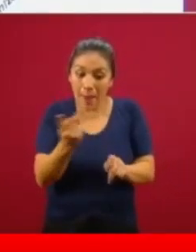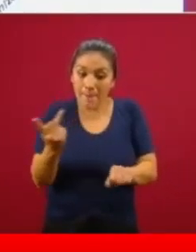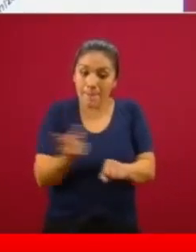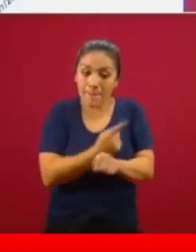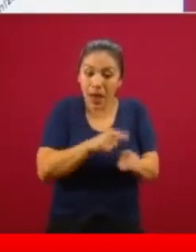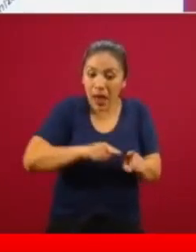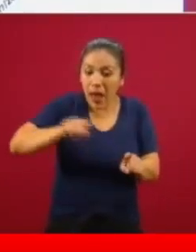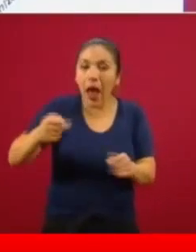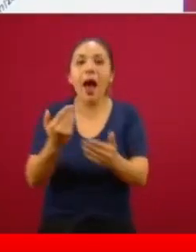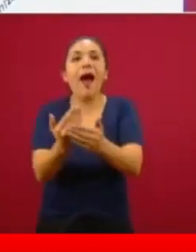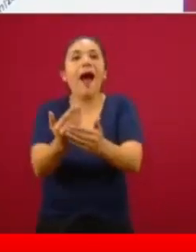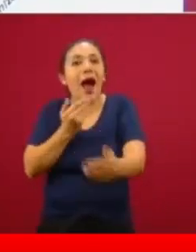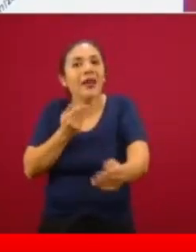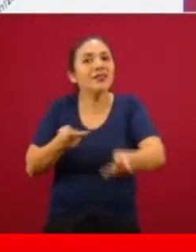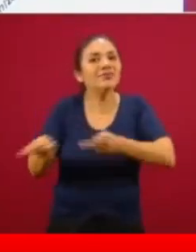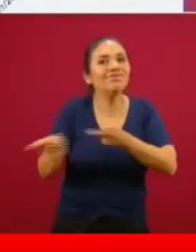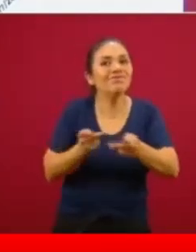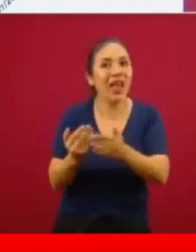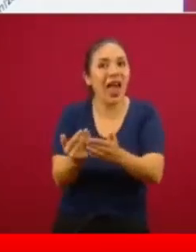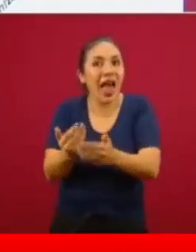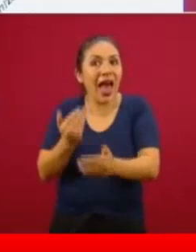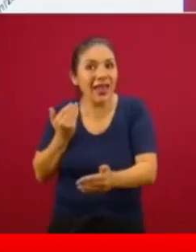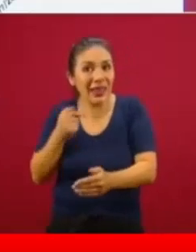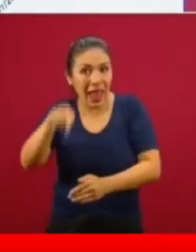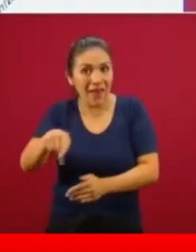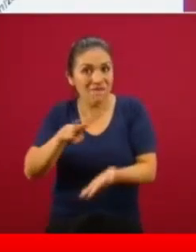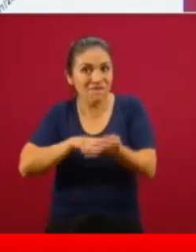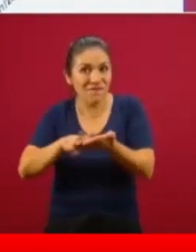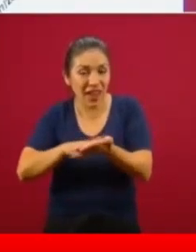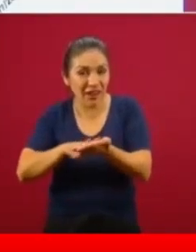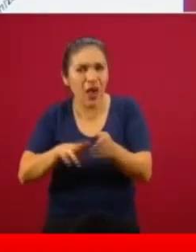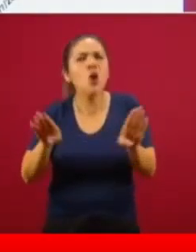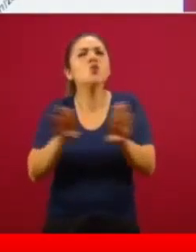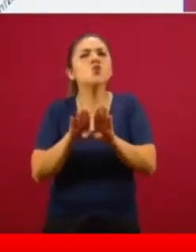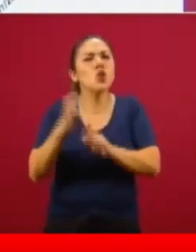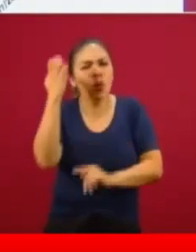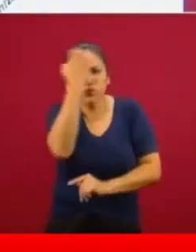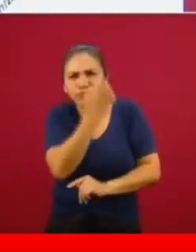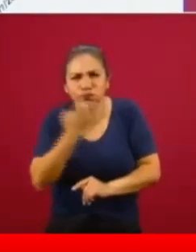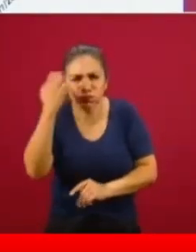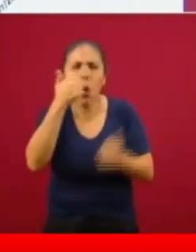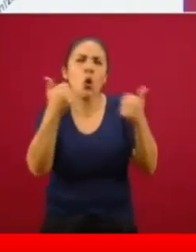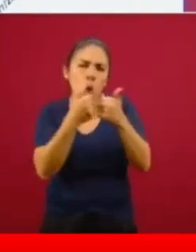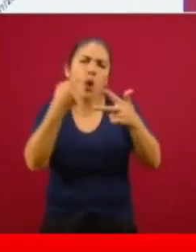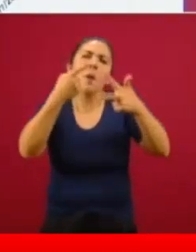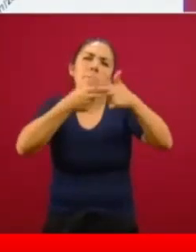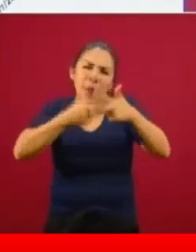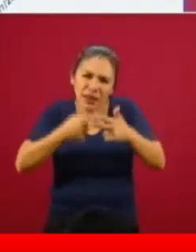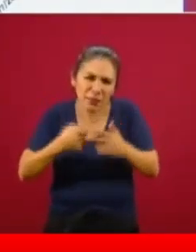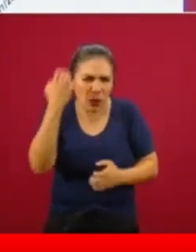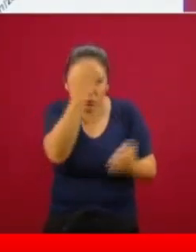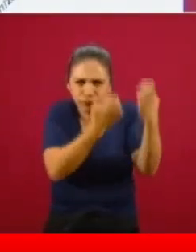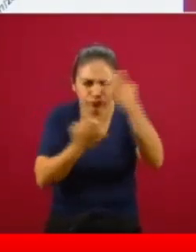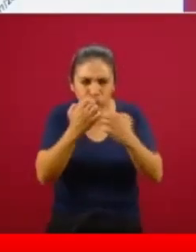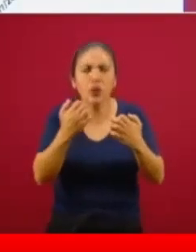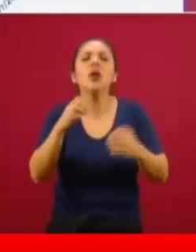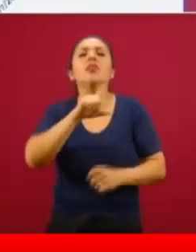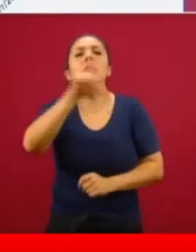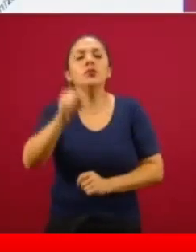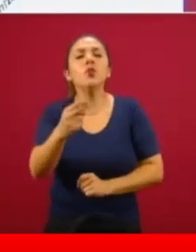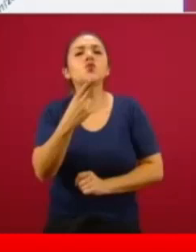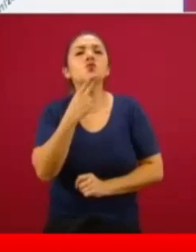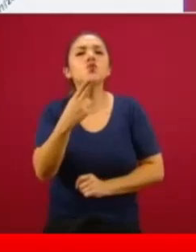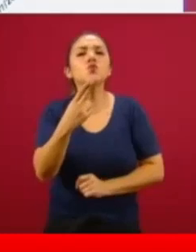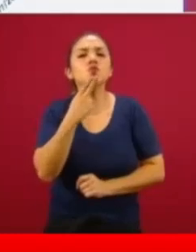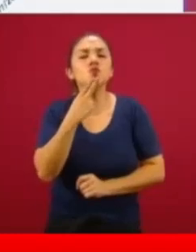que empezaron las intervenciones. Y para hacer esta predicción, además del modelo matemático, utilizaron los datos posteriores